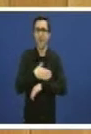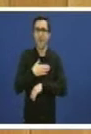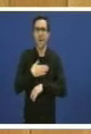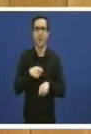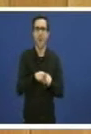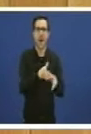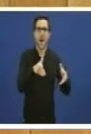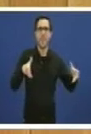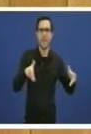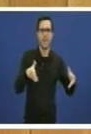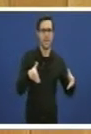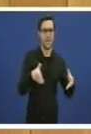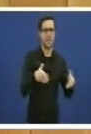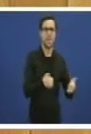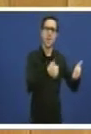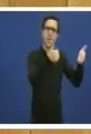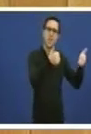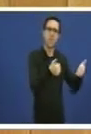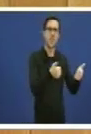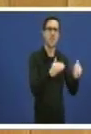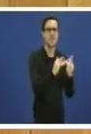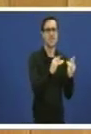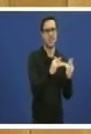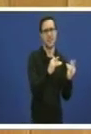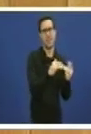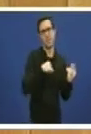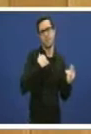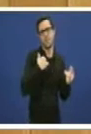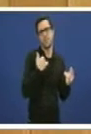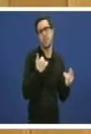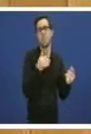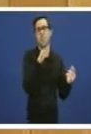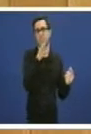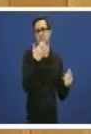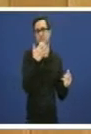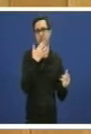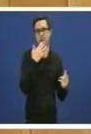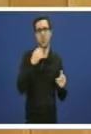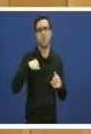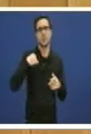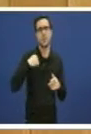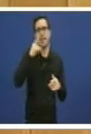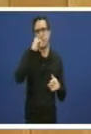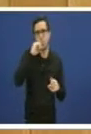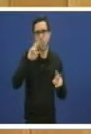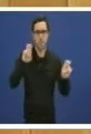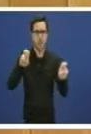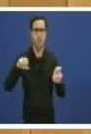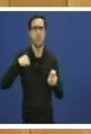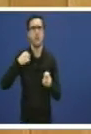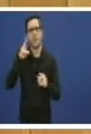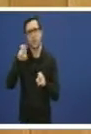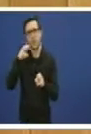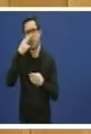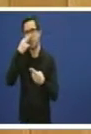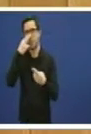Ampliamos camas hospitalarias coa posta en funcionamiento do novo hospital Lucas Augusti a construcción do novo hospital público en Vigo o